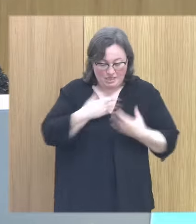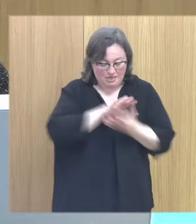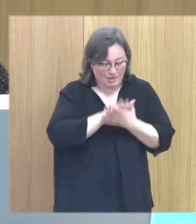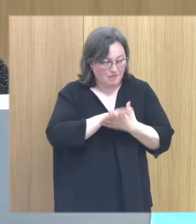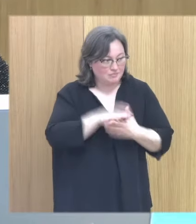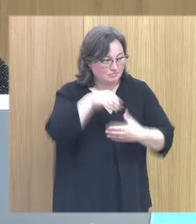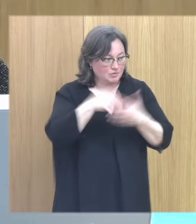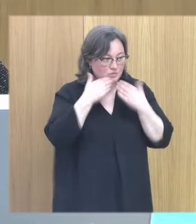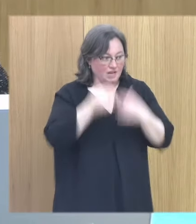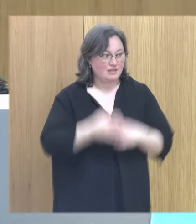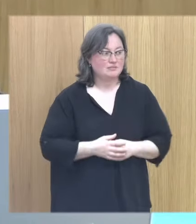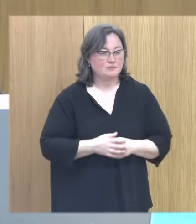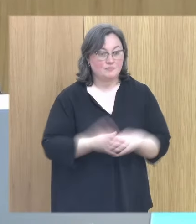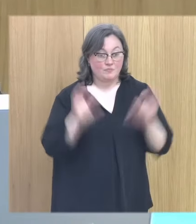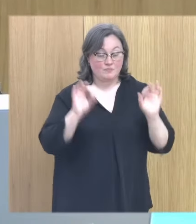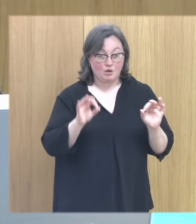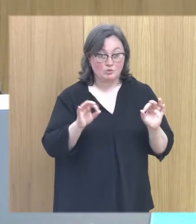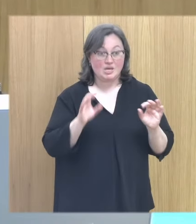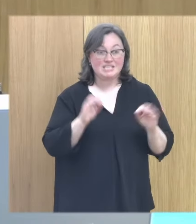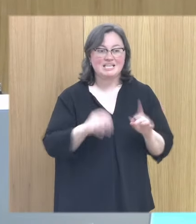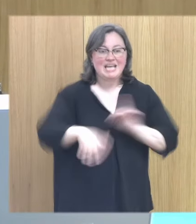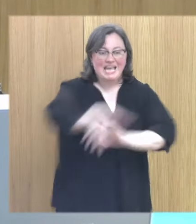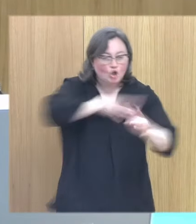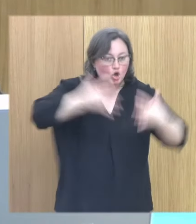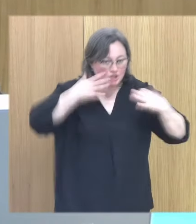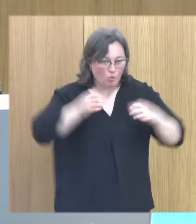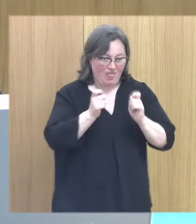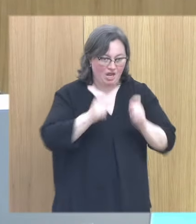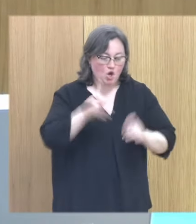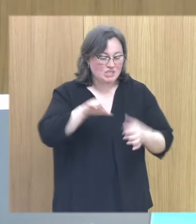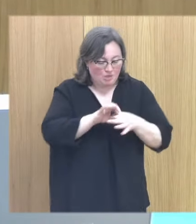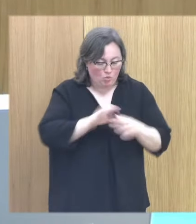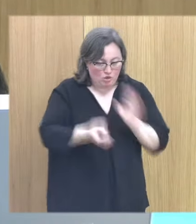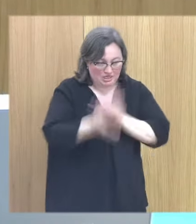remarcado que es el el libro seguro sí